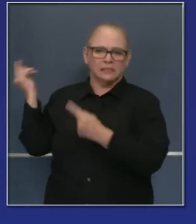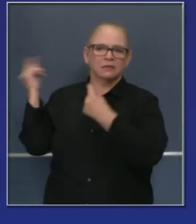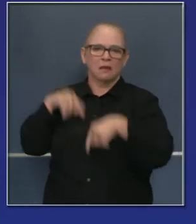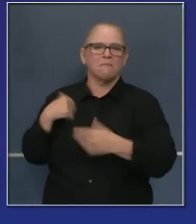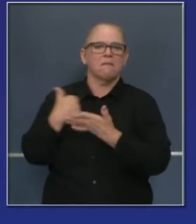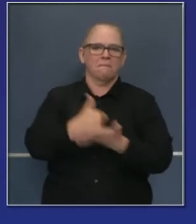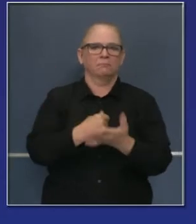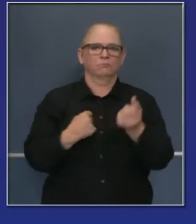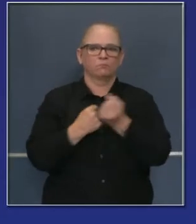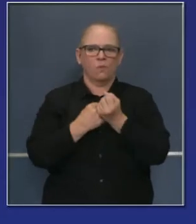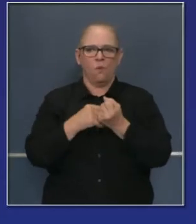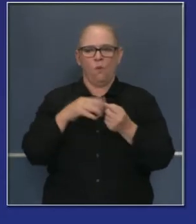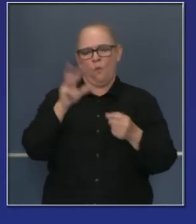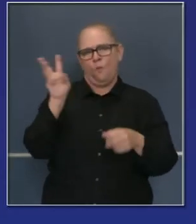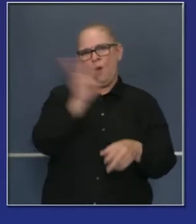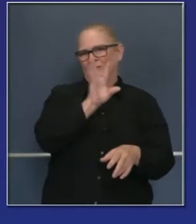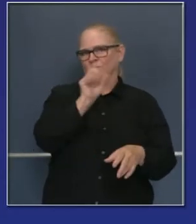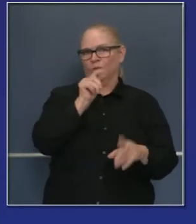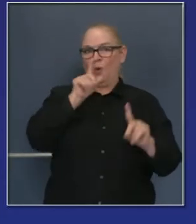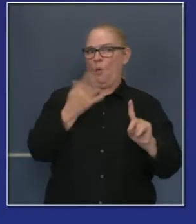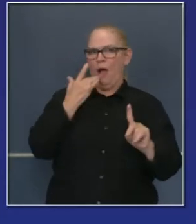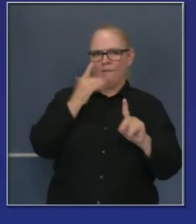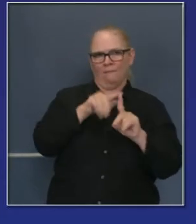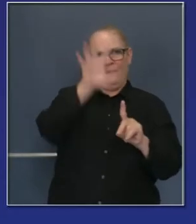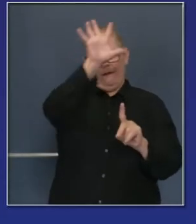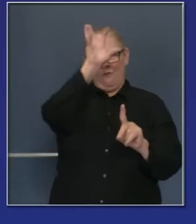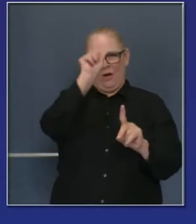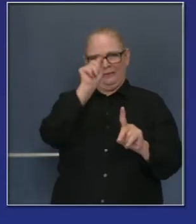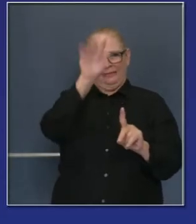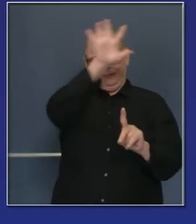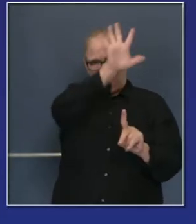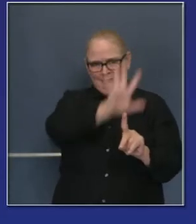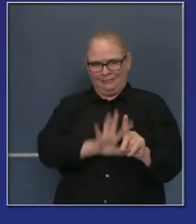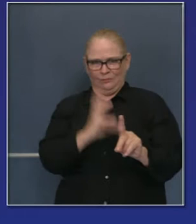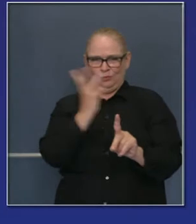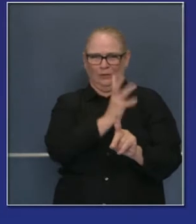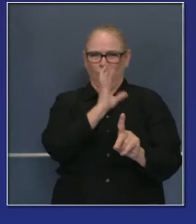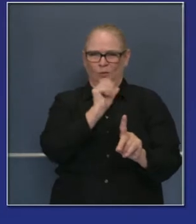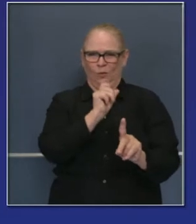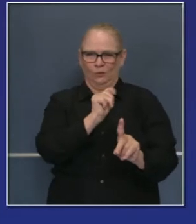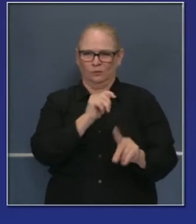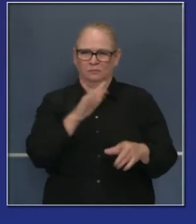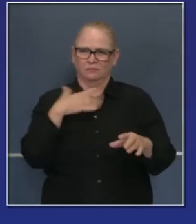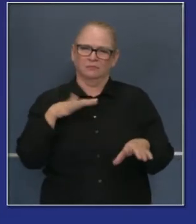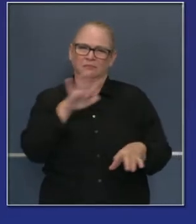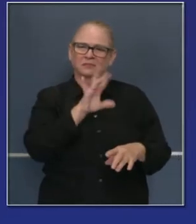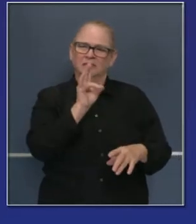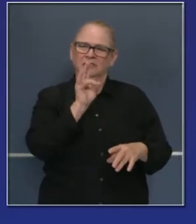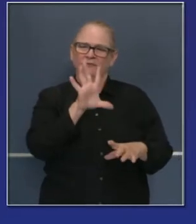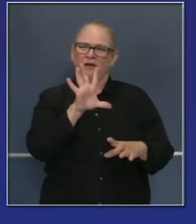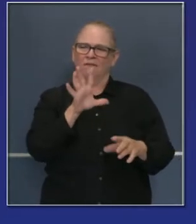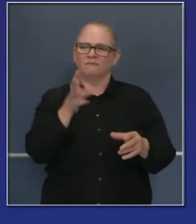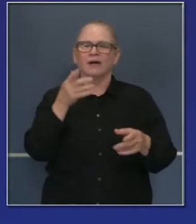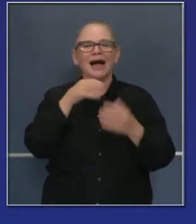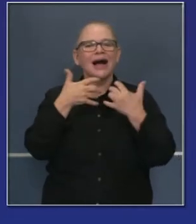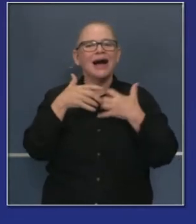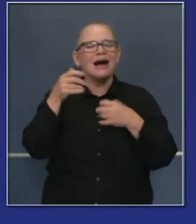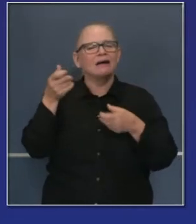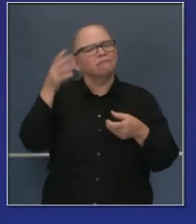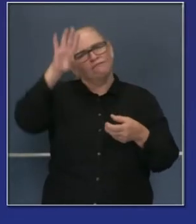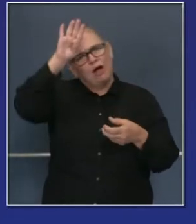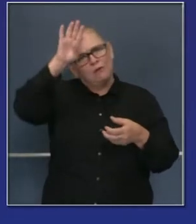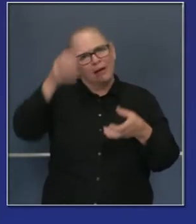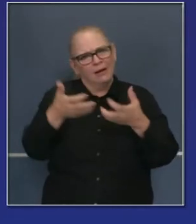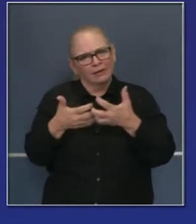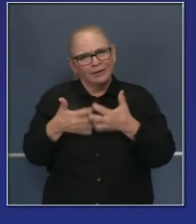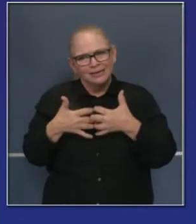país. Hemos pedido 375 camiones EMAC que vengan de otros estados y tuve el placer